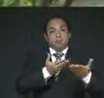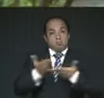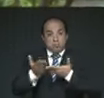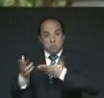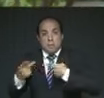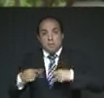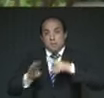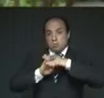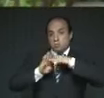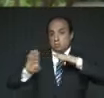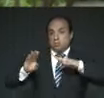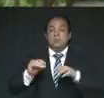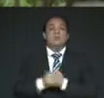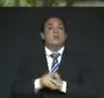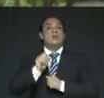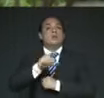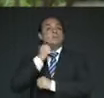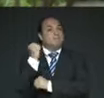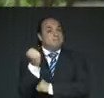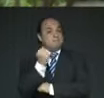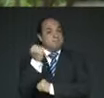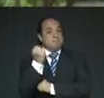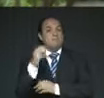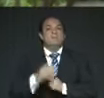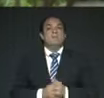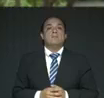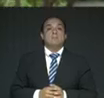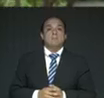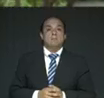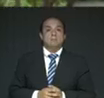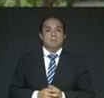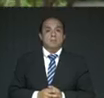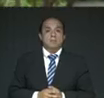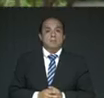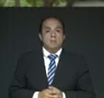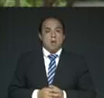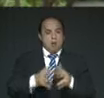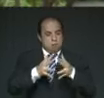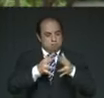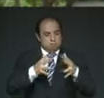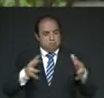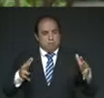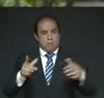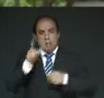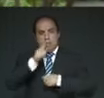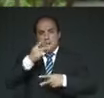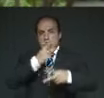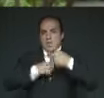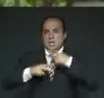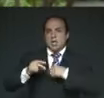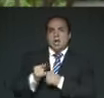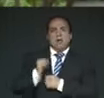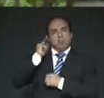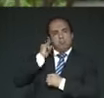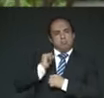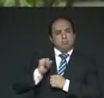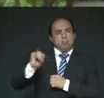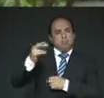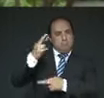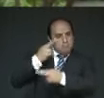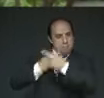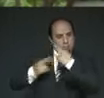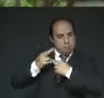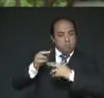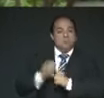también, por fortuna, una inmensidad de lenguas venidas de más lejos. Un nombre,